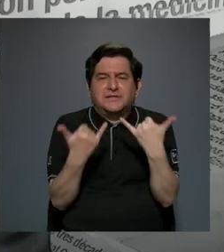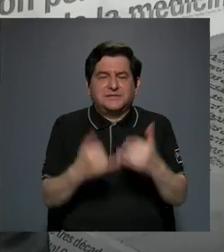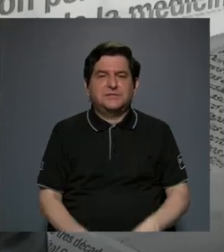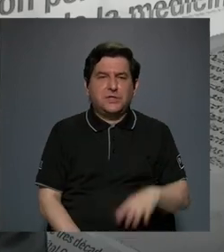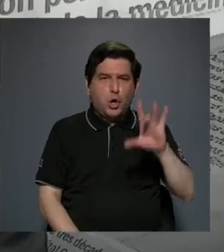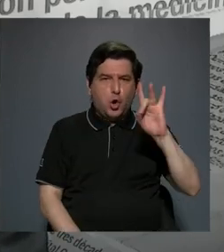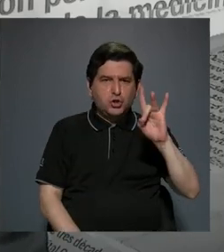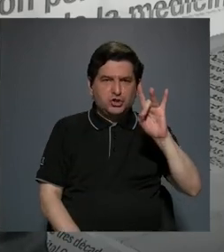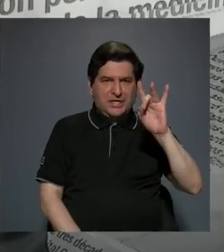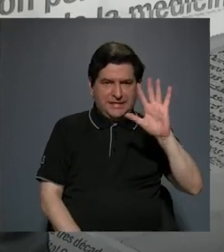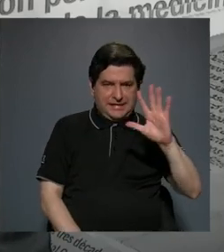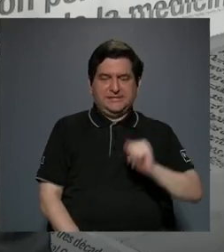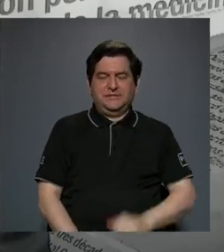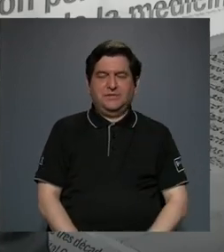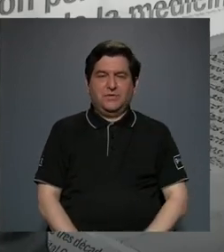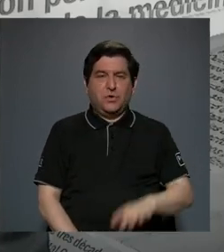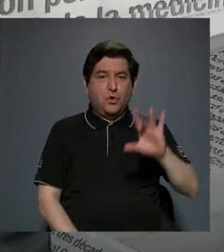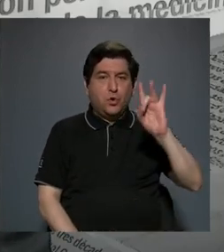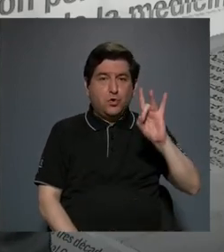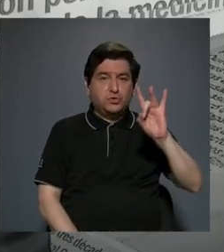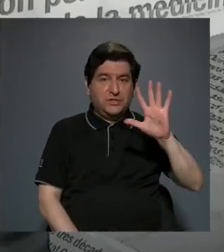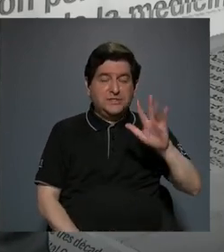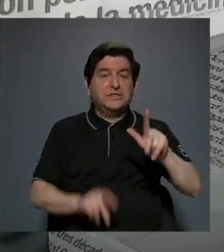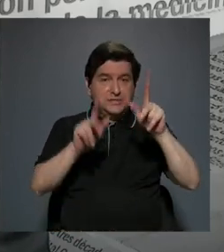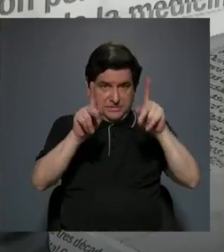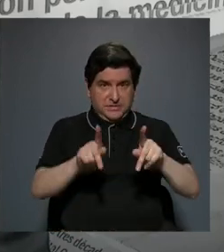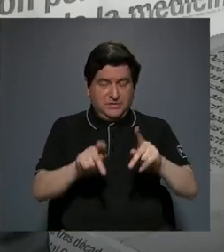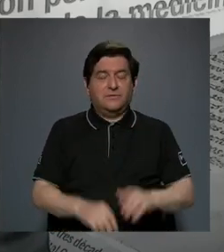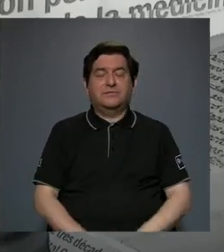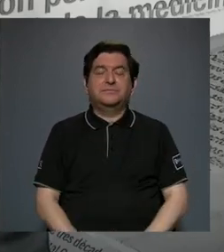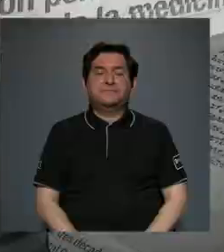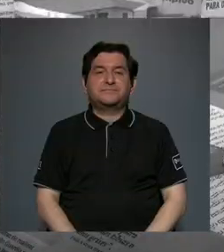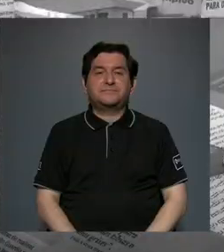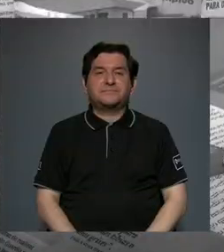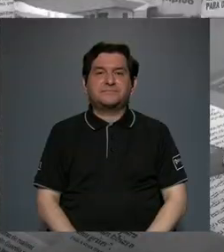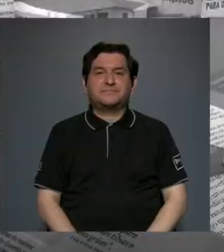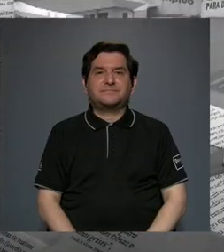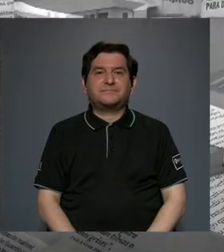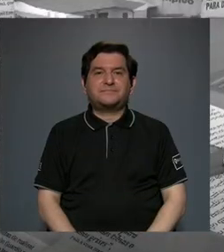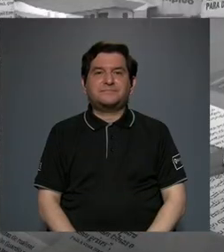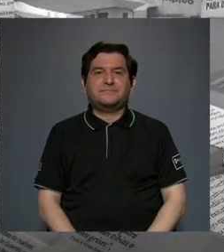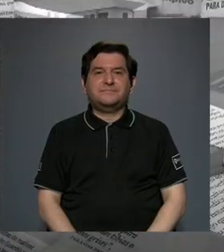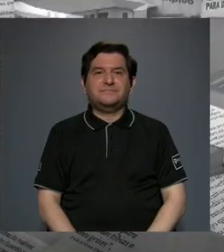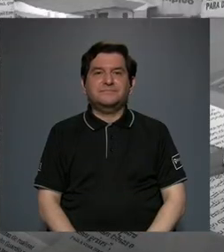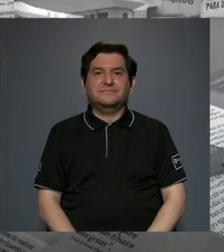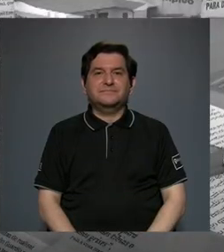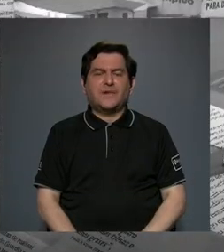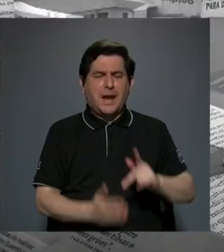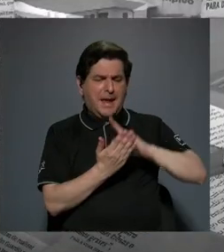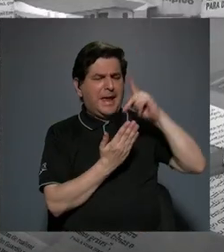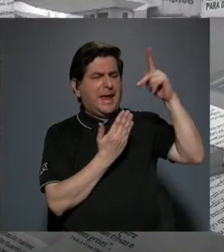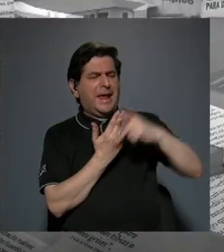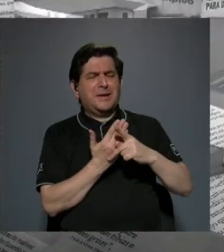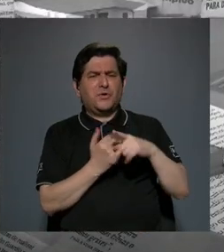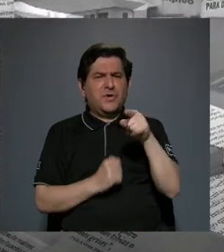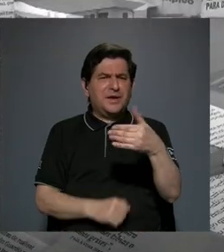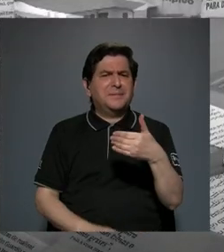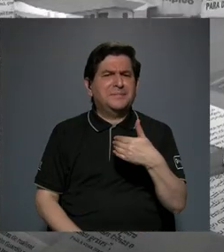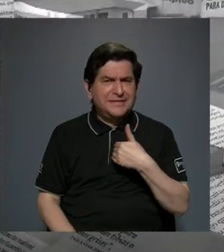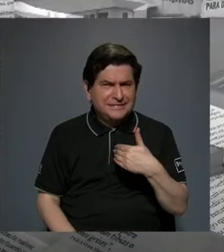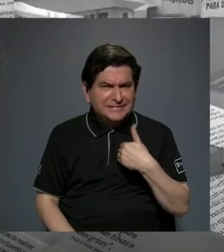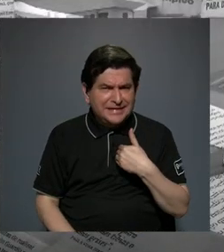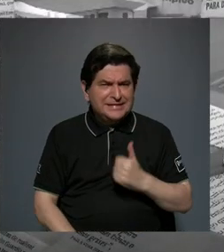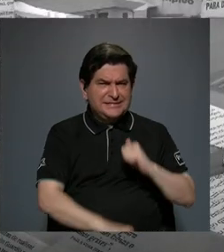85. 85 voces. ¿Cuál es el programa que tienen ustedes